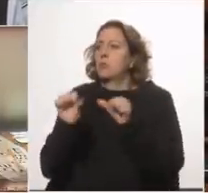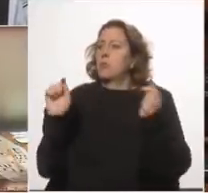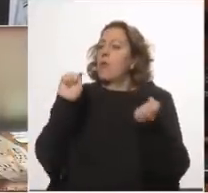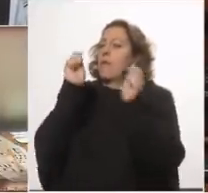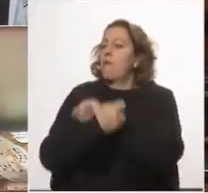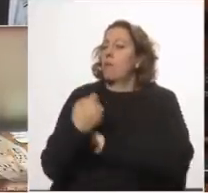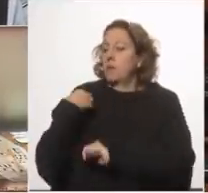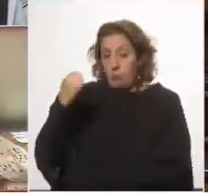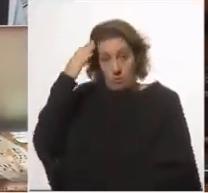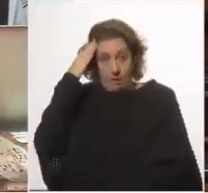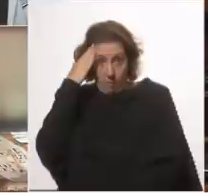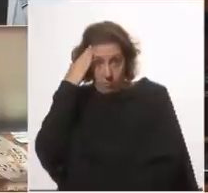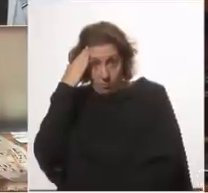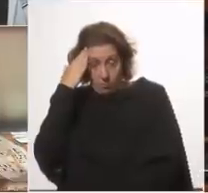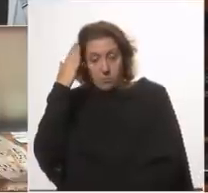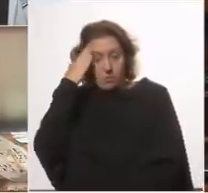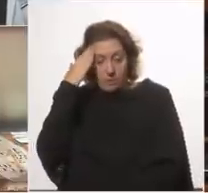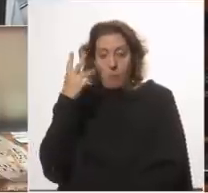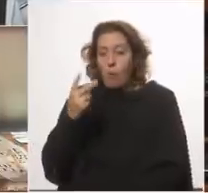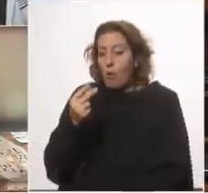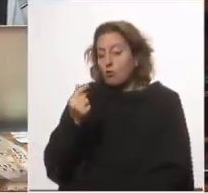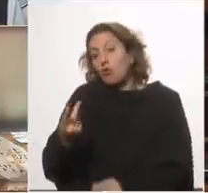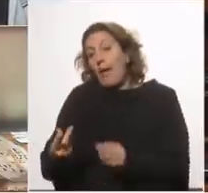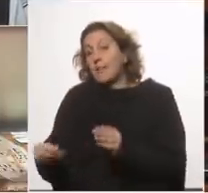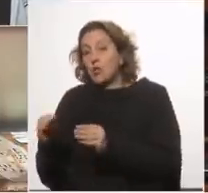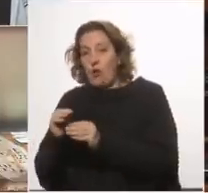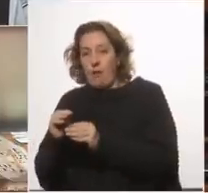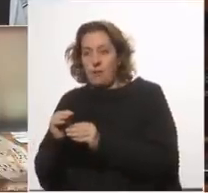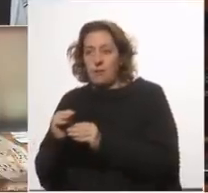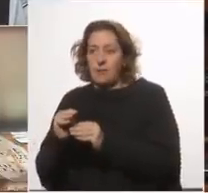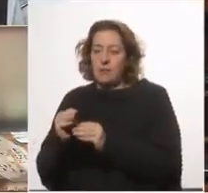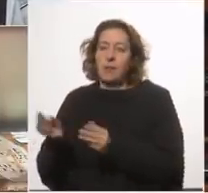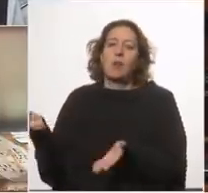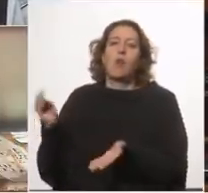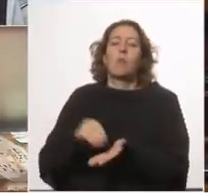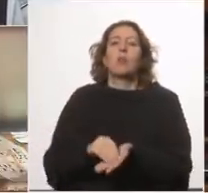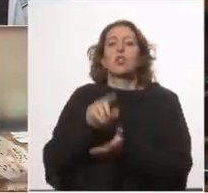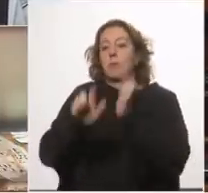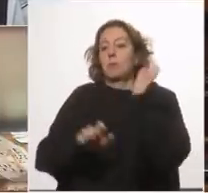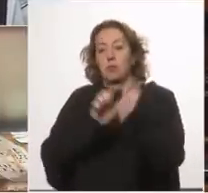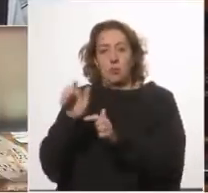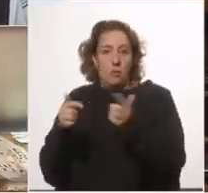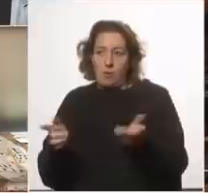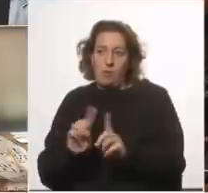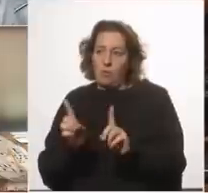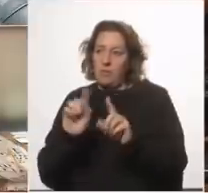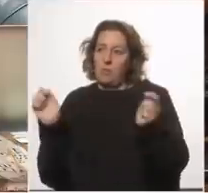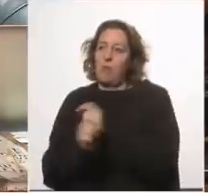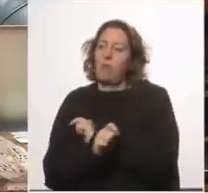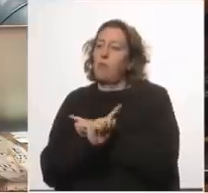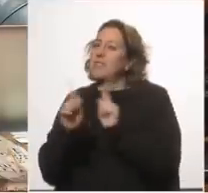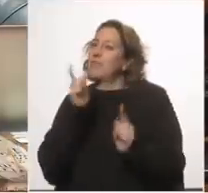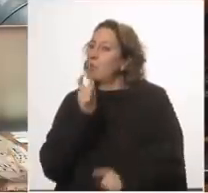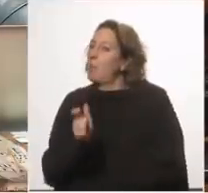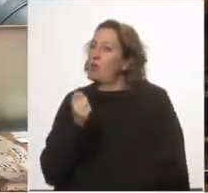sabíamos sabíamos cuáles eran los costos adicionales que la incorporación de personas iba a tener no hicimos una reforma sin